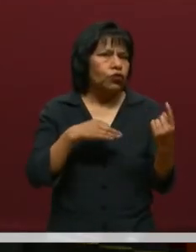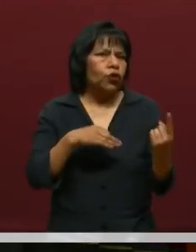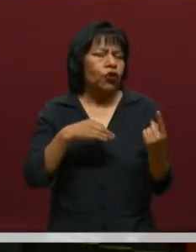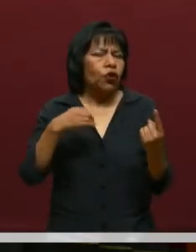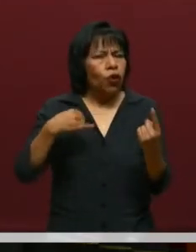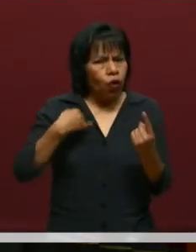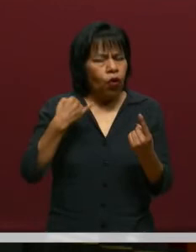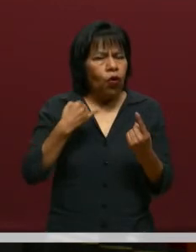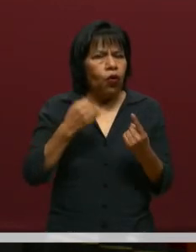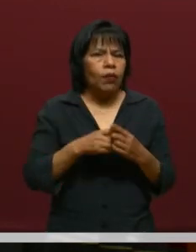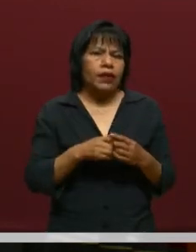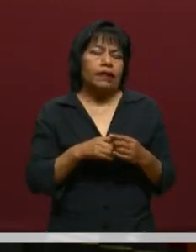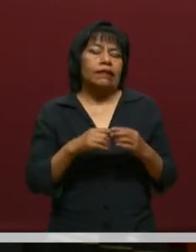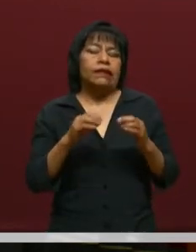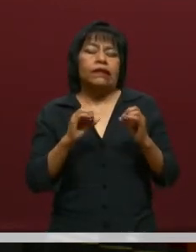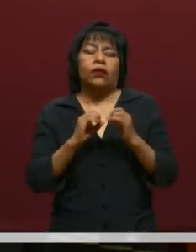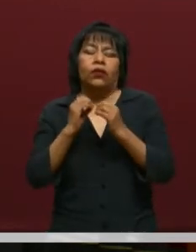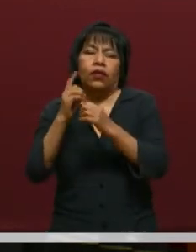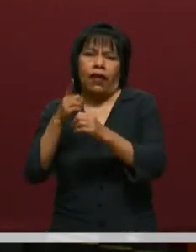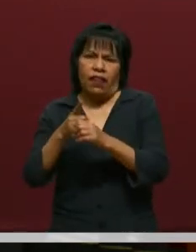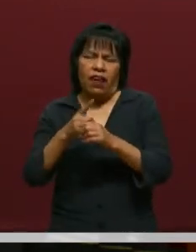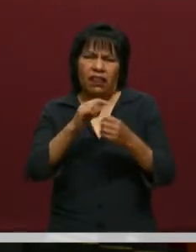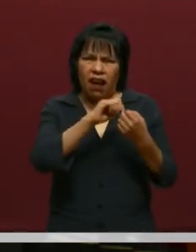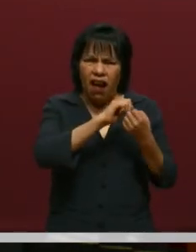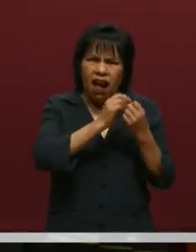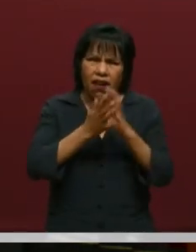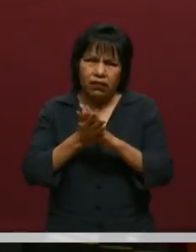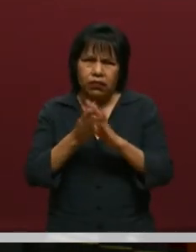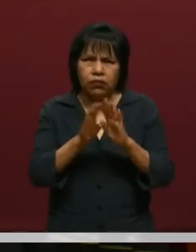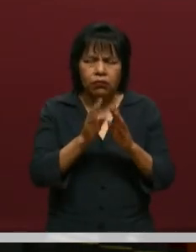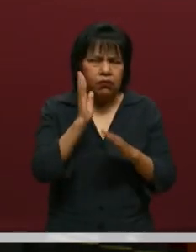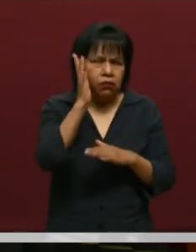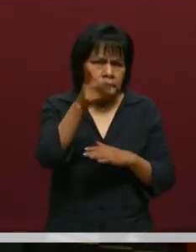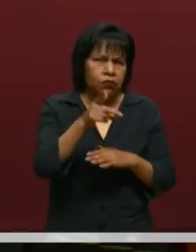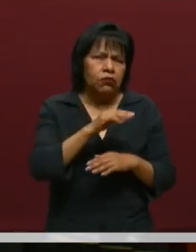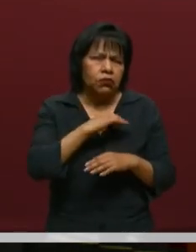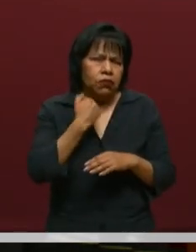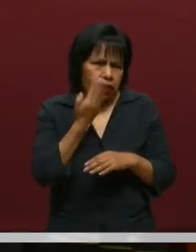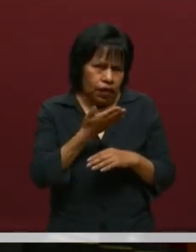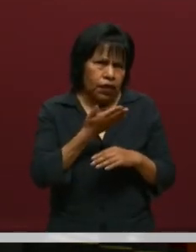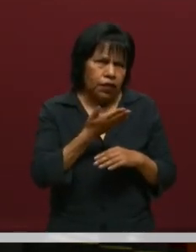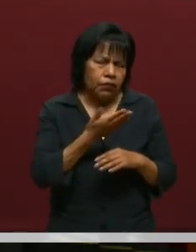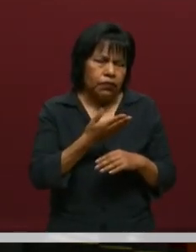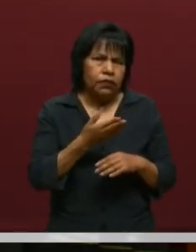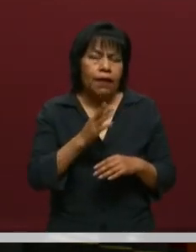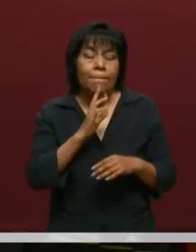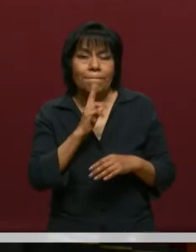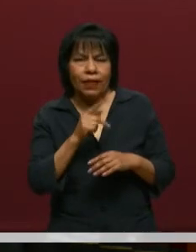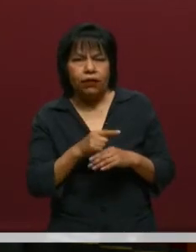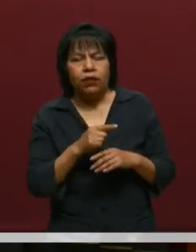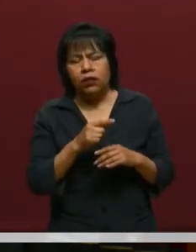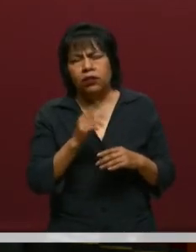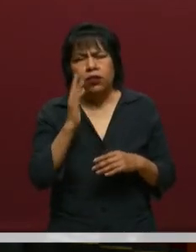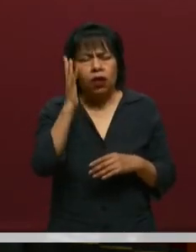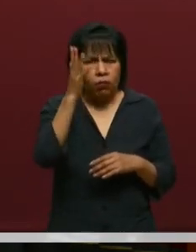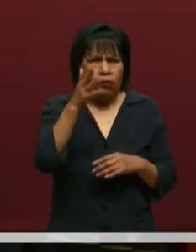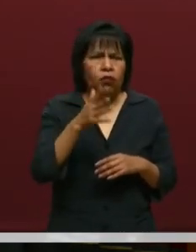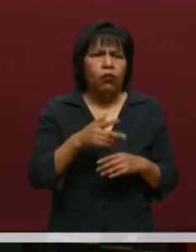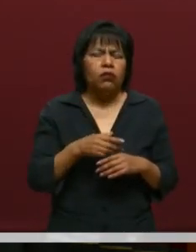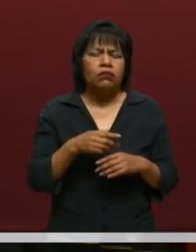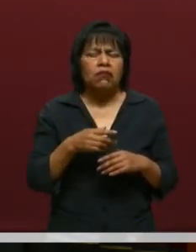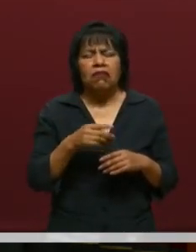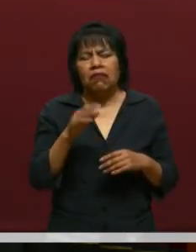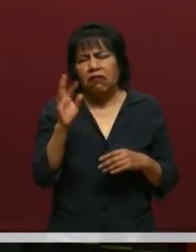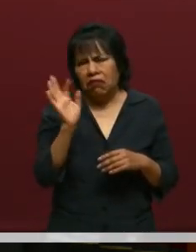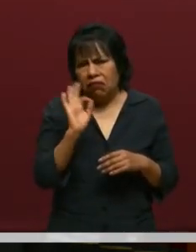y formen sociedad, transformen sociedad como queremos más adelante. esos jóvenes en algunos años serán padres